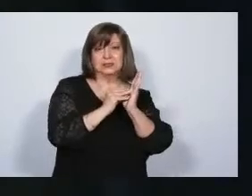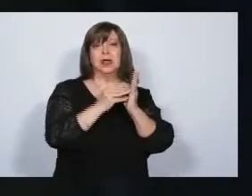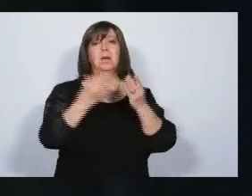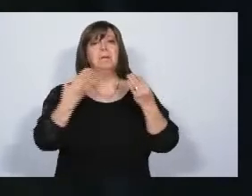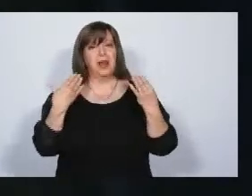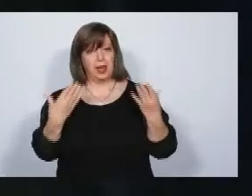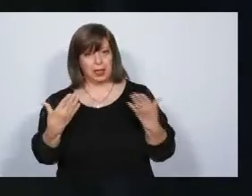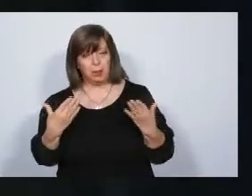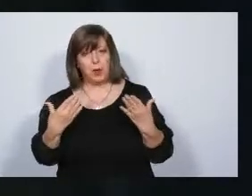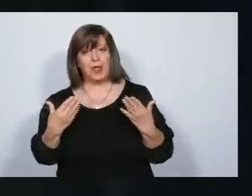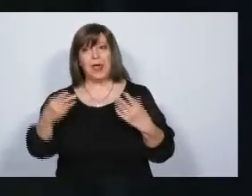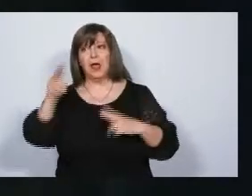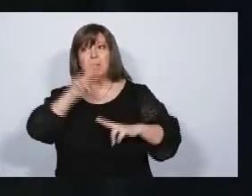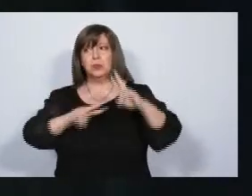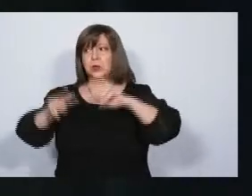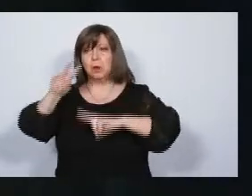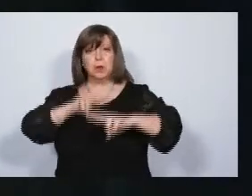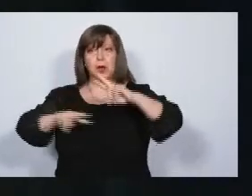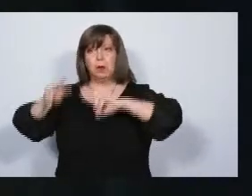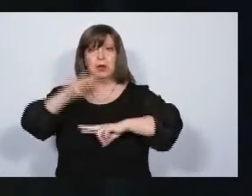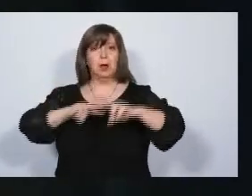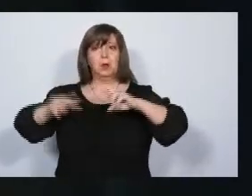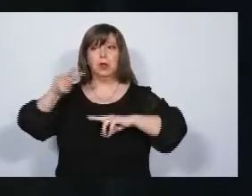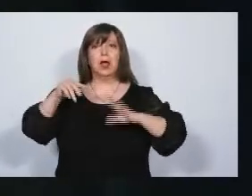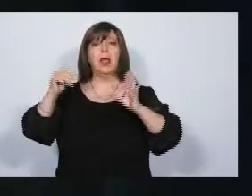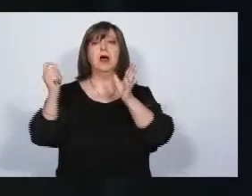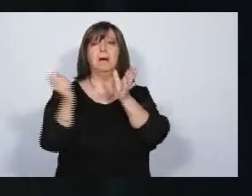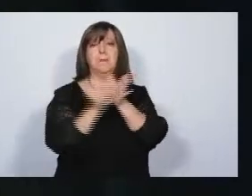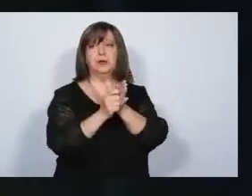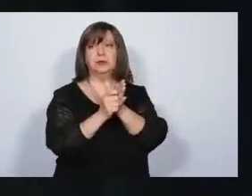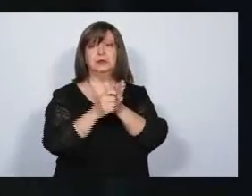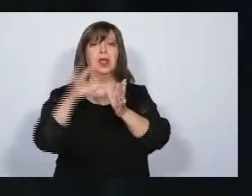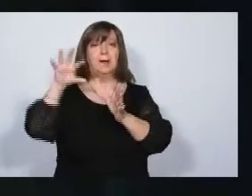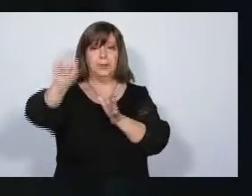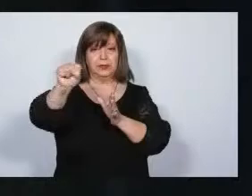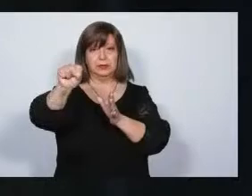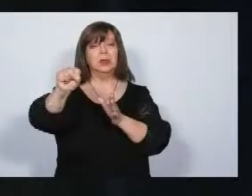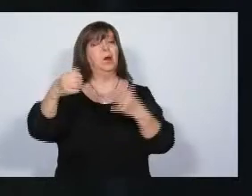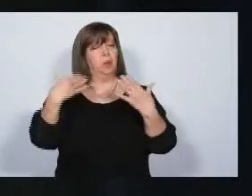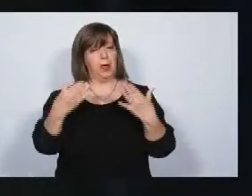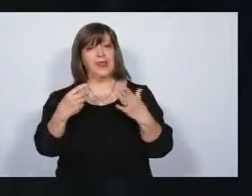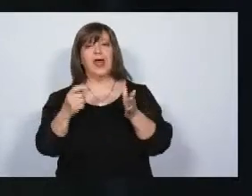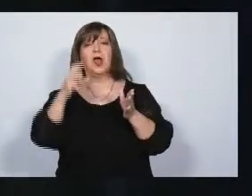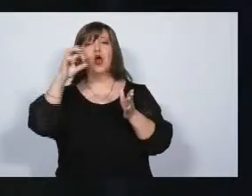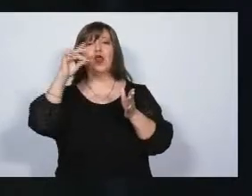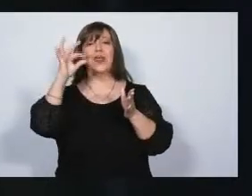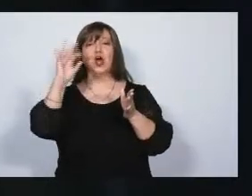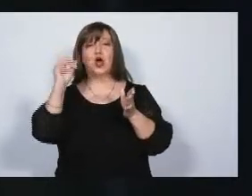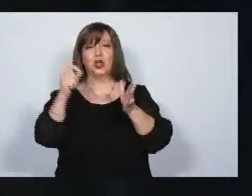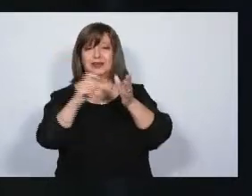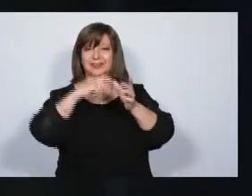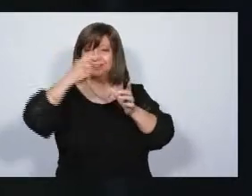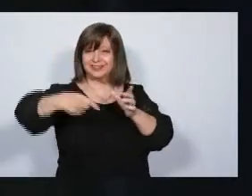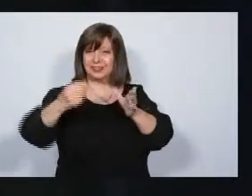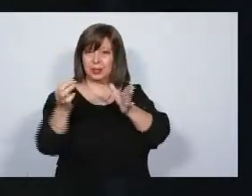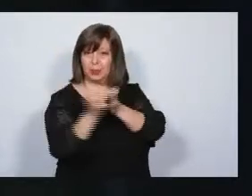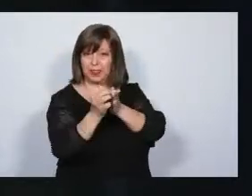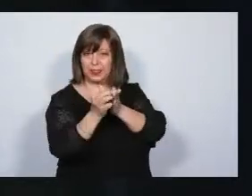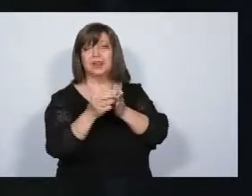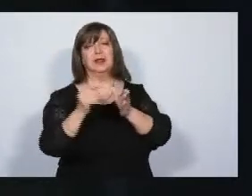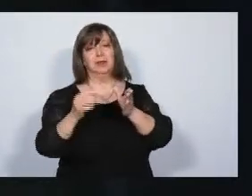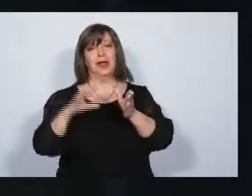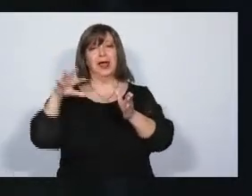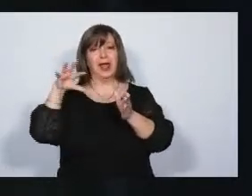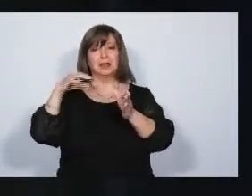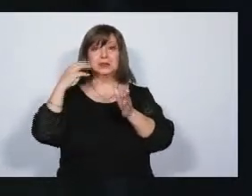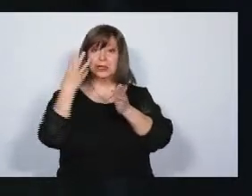encontrarse rápidamente cuando se pierden y puedan combatirse el tráfico y el comercio ilegal de